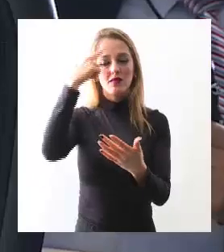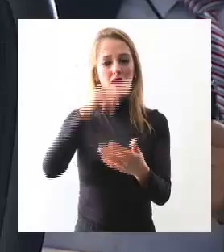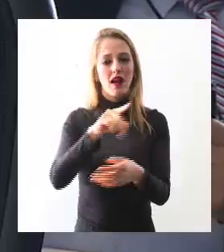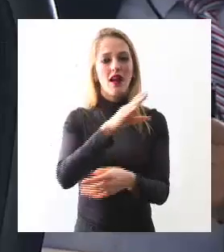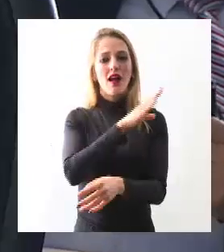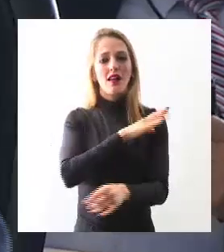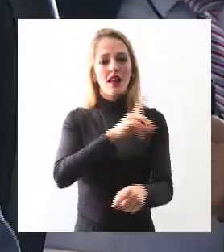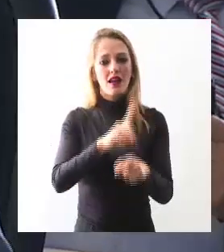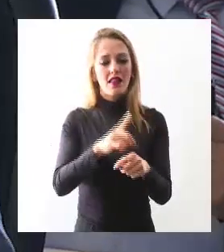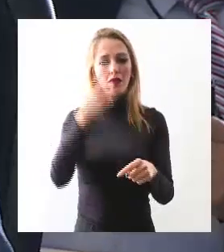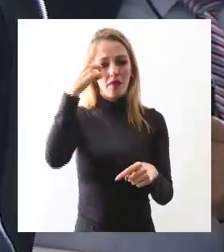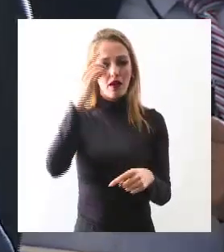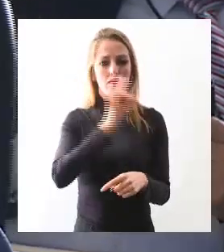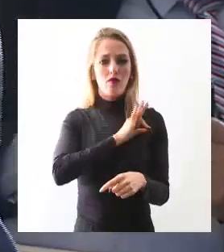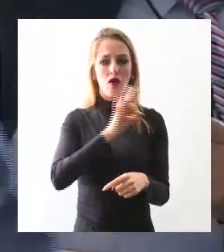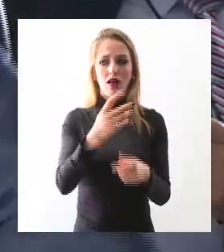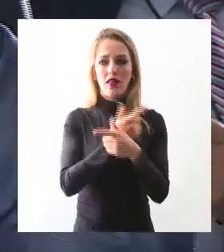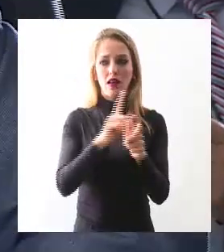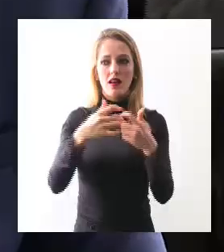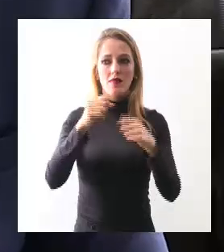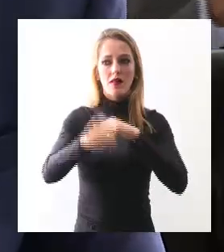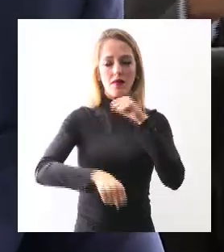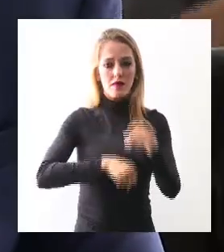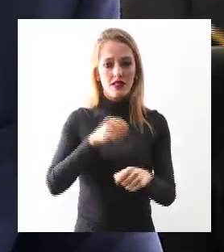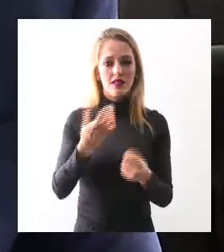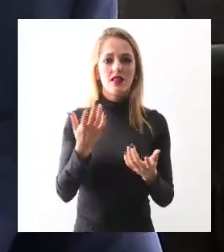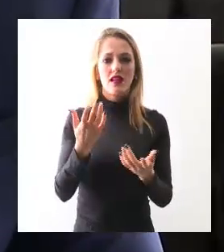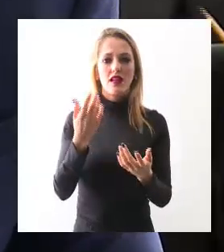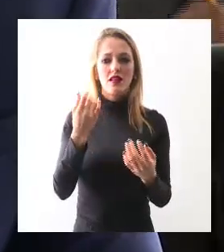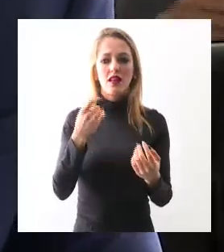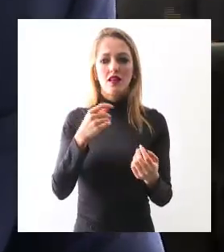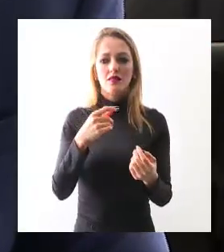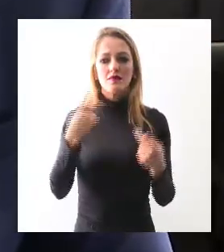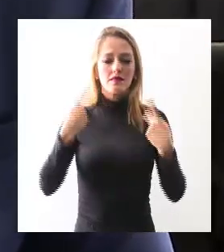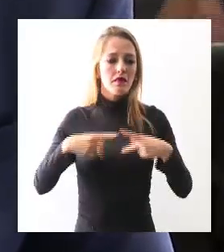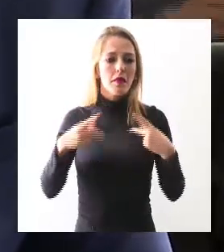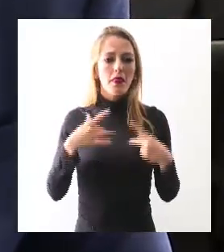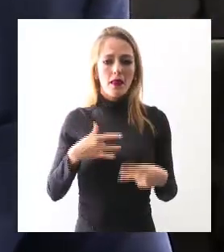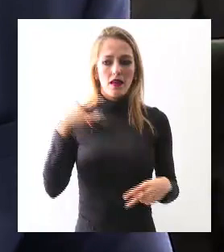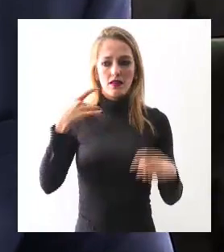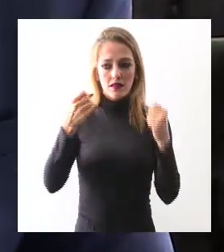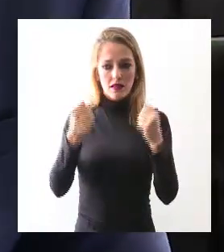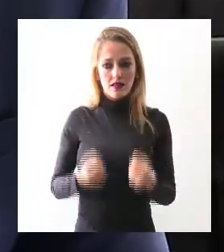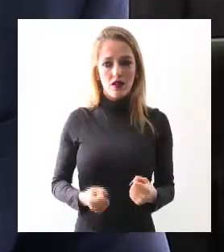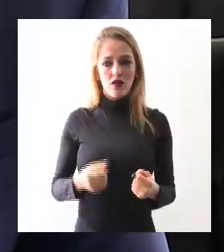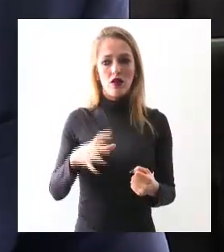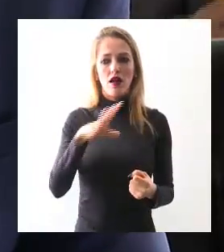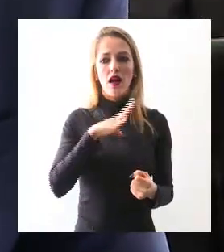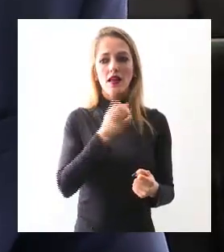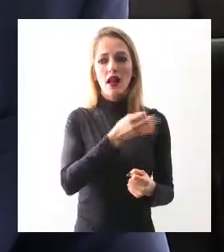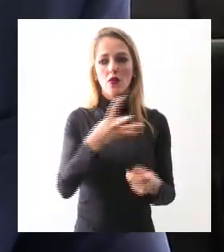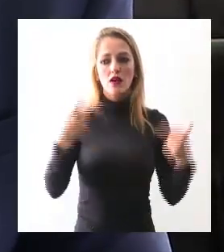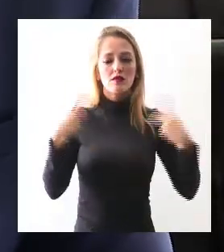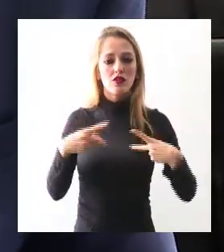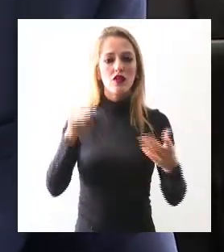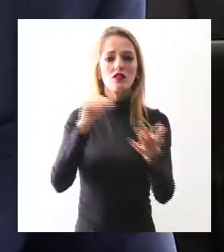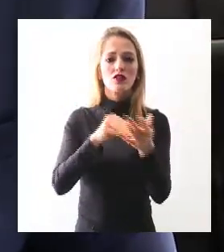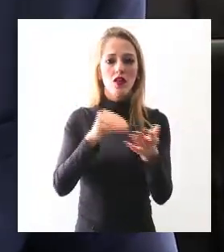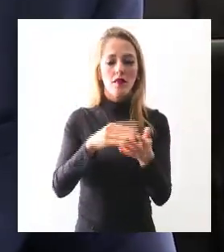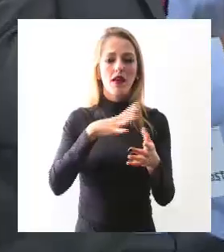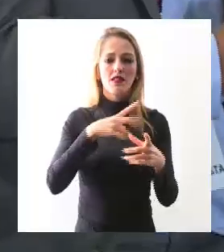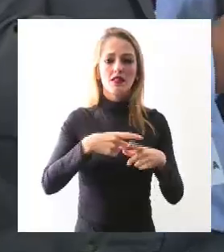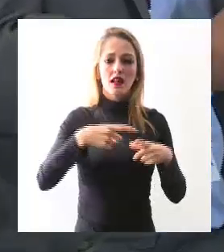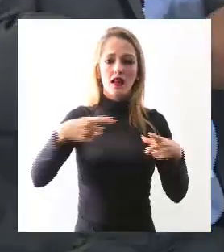para circular del ciclista, los usuarios que tenemos seguimos ampliando la red,